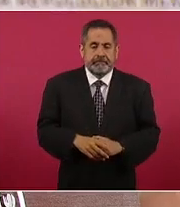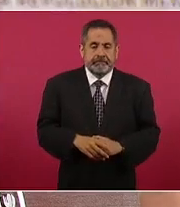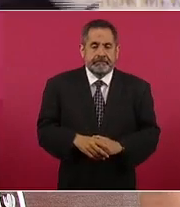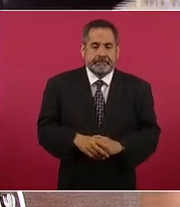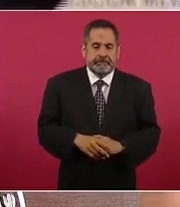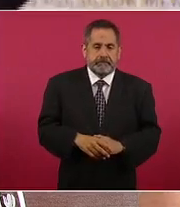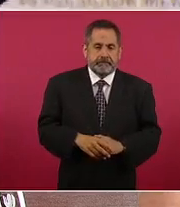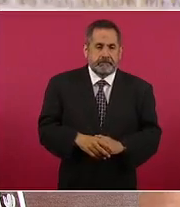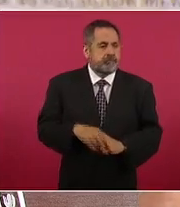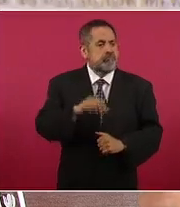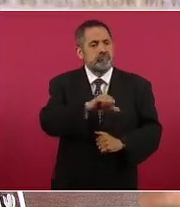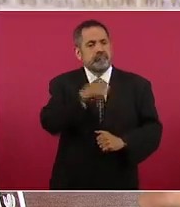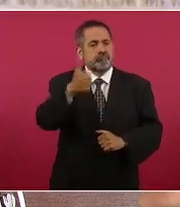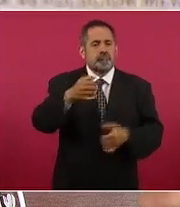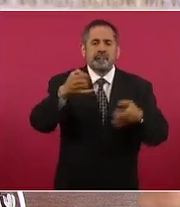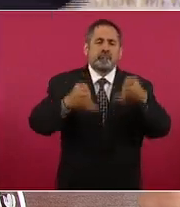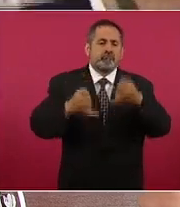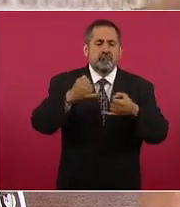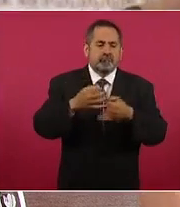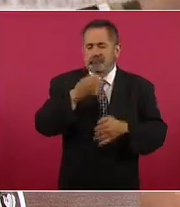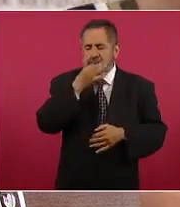como en otros casos sí